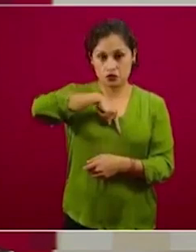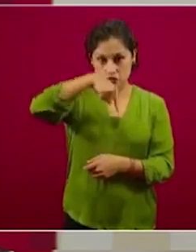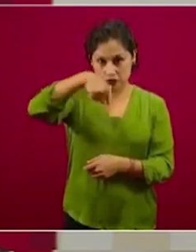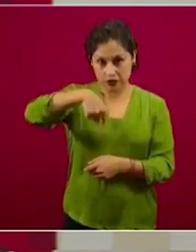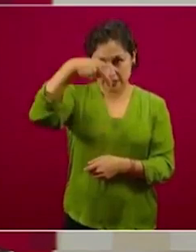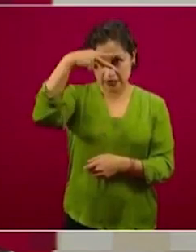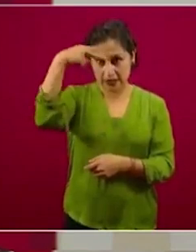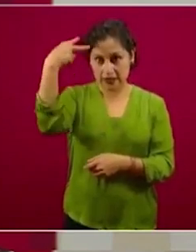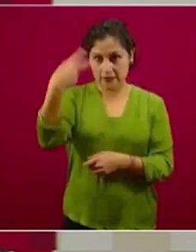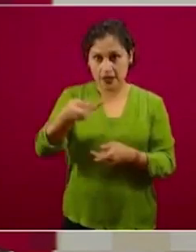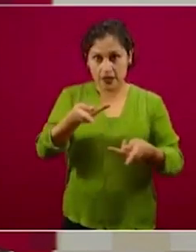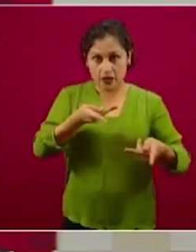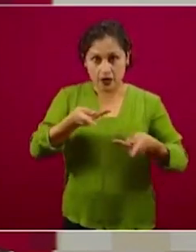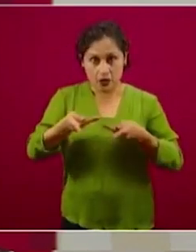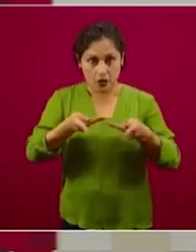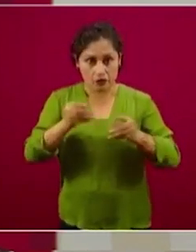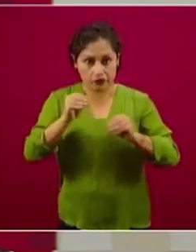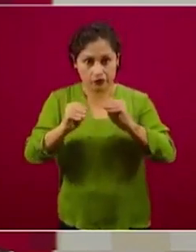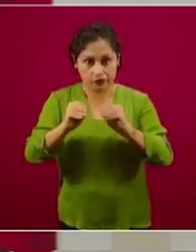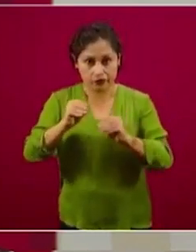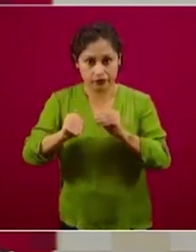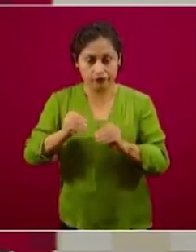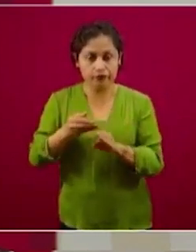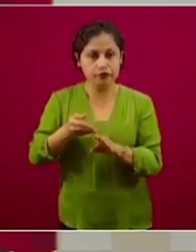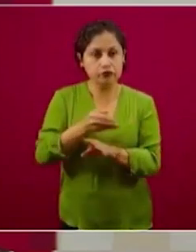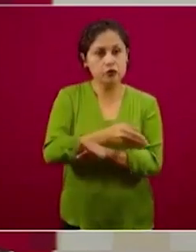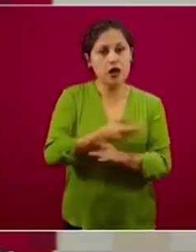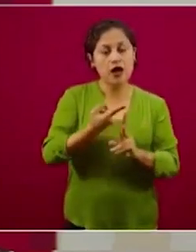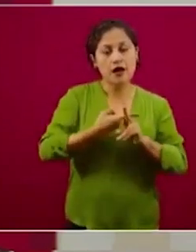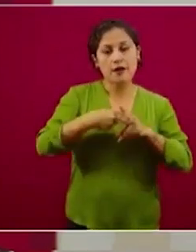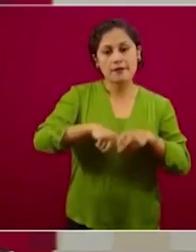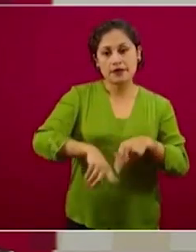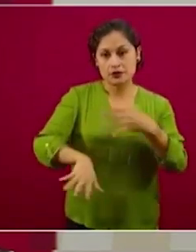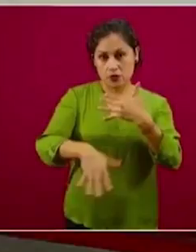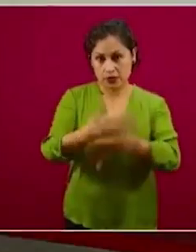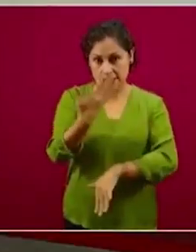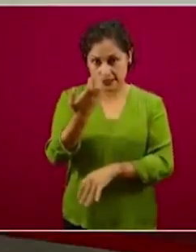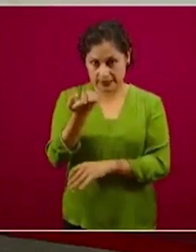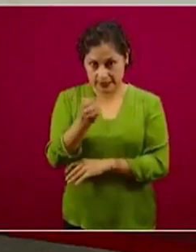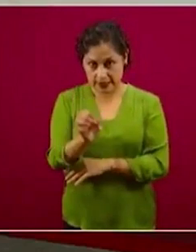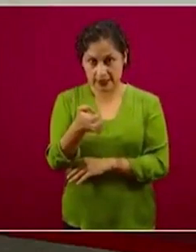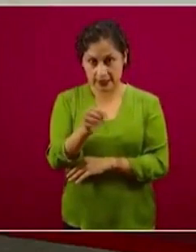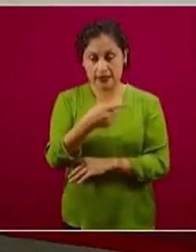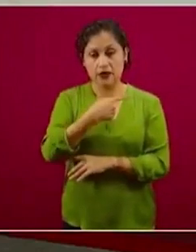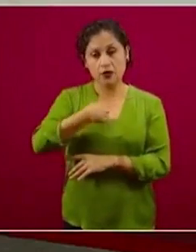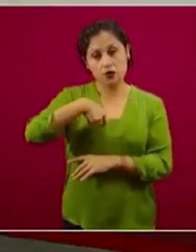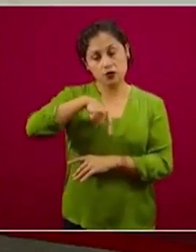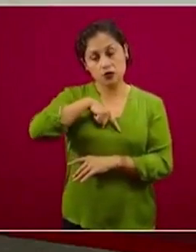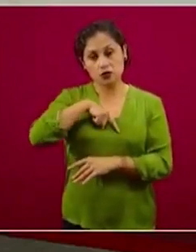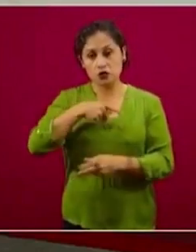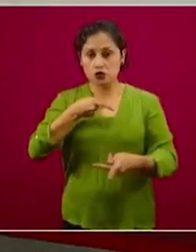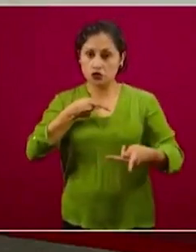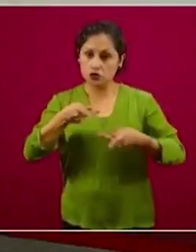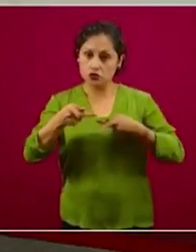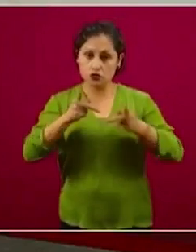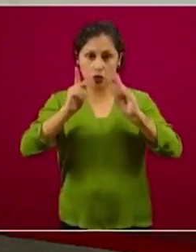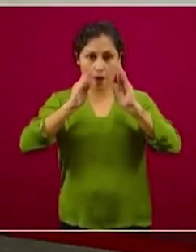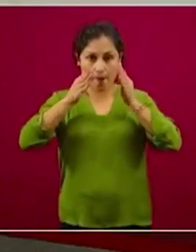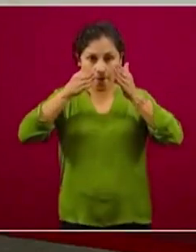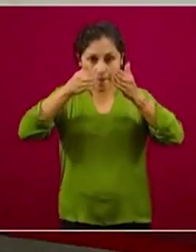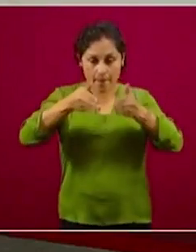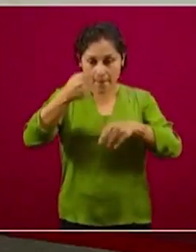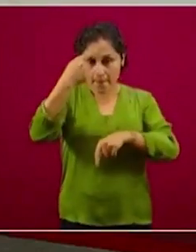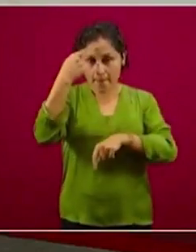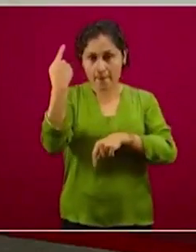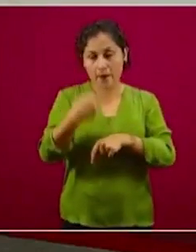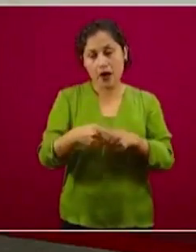desde el 15 de enero, tomamos una ruta, un plan de expansión